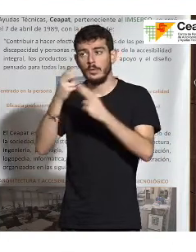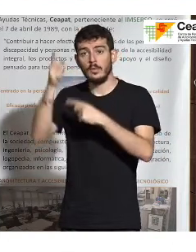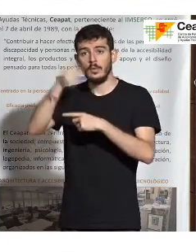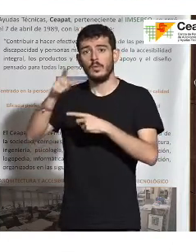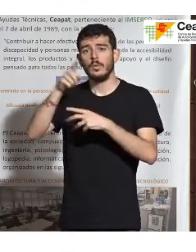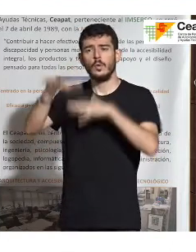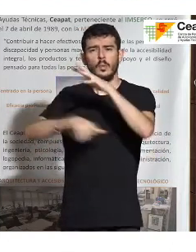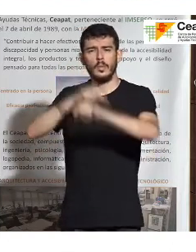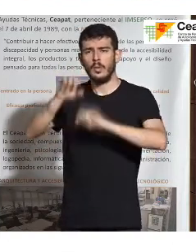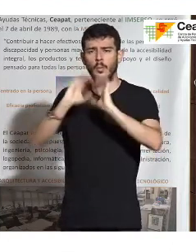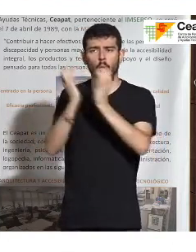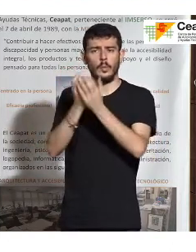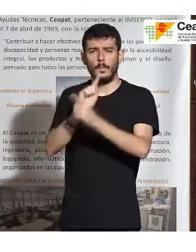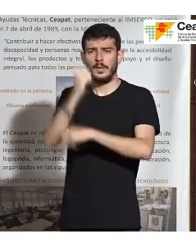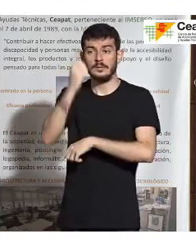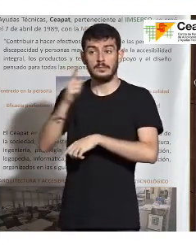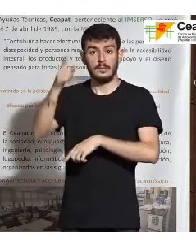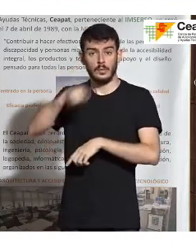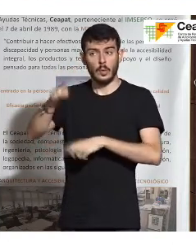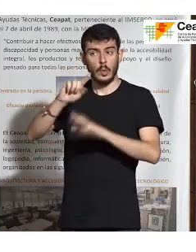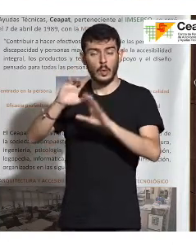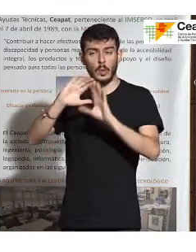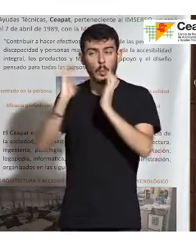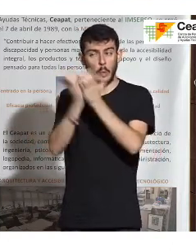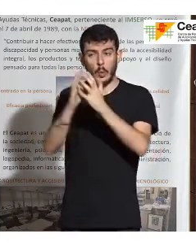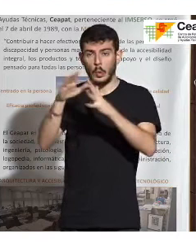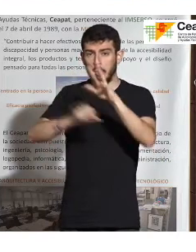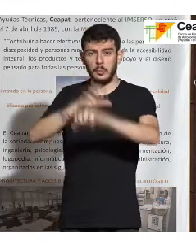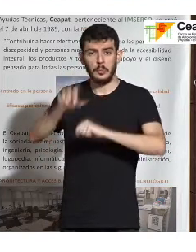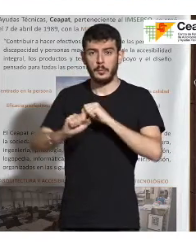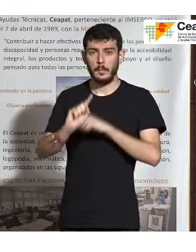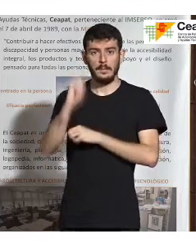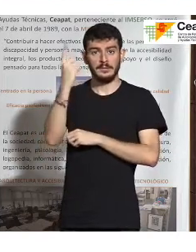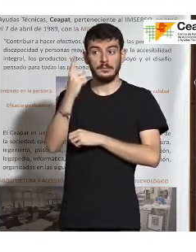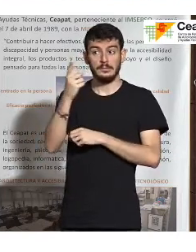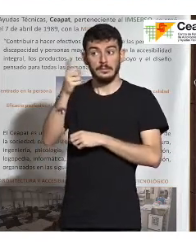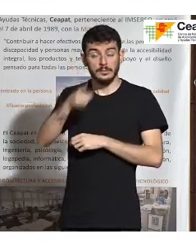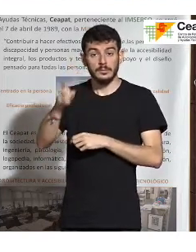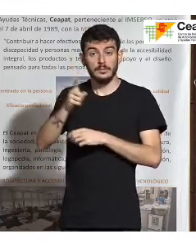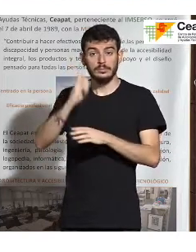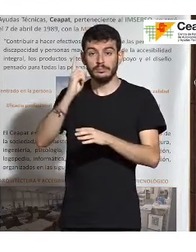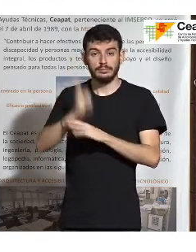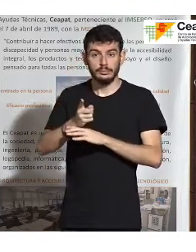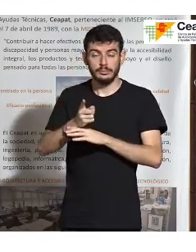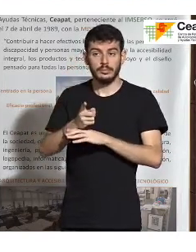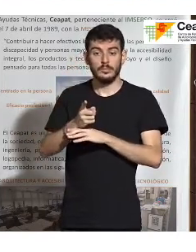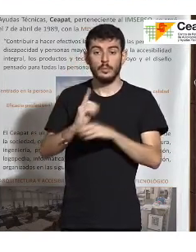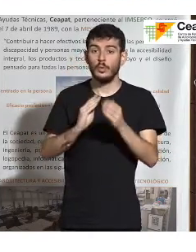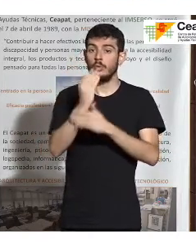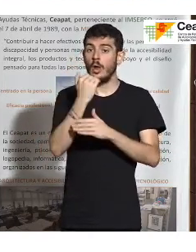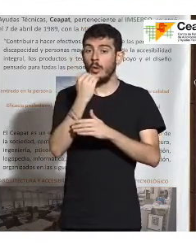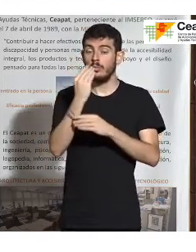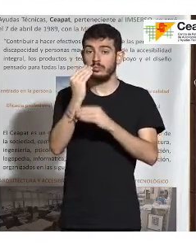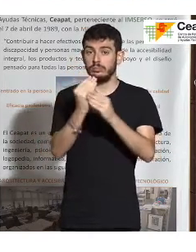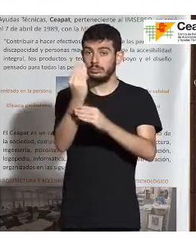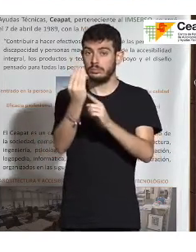mundo, no hay nadie ni nada en el mundo que compre tanto como ellos, tienen la obligación de que cualquier producto que compren, desde el punto de